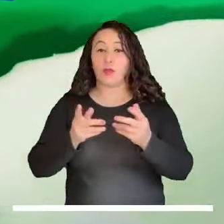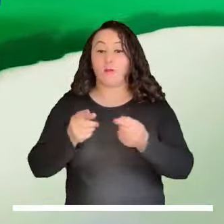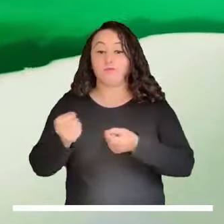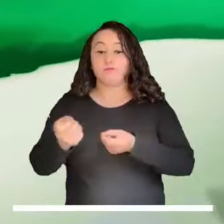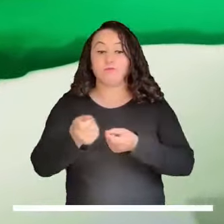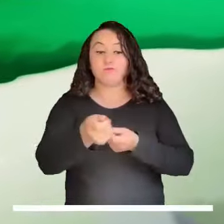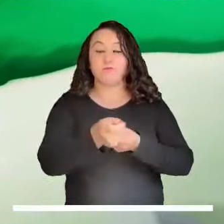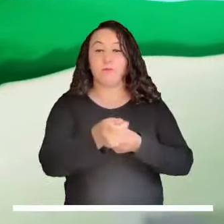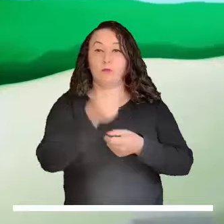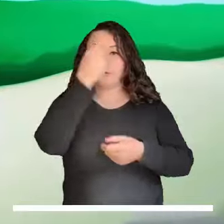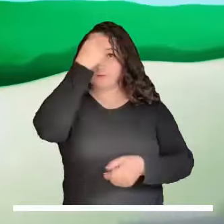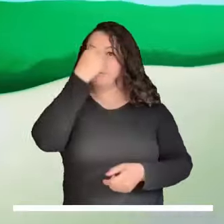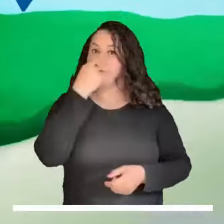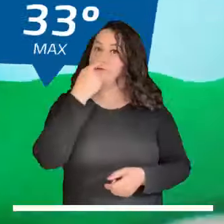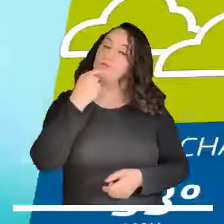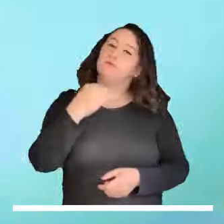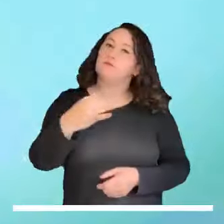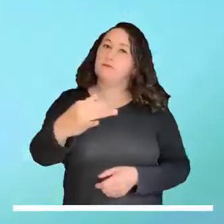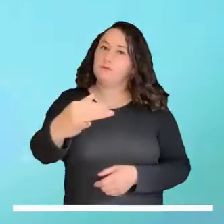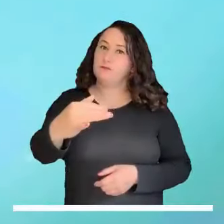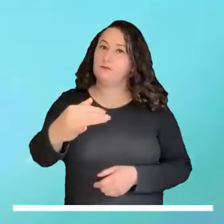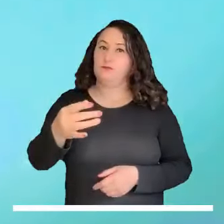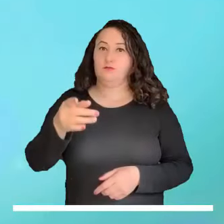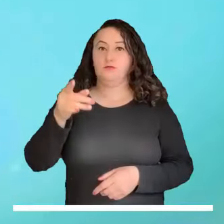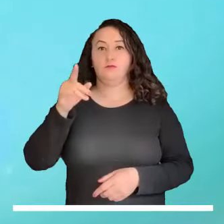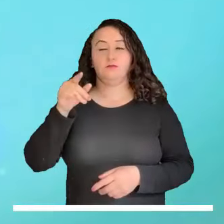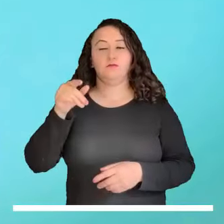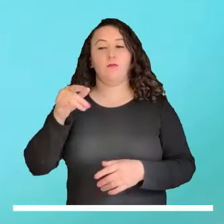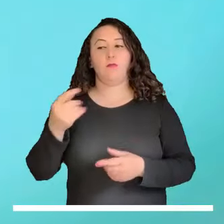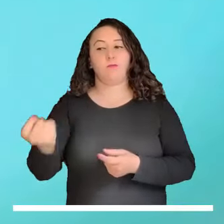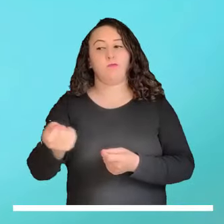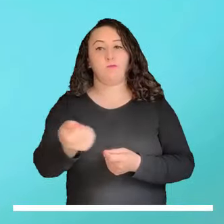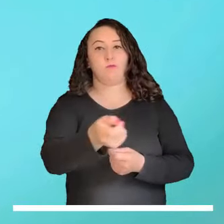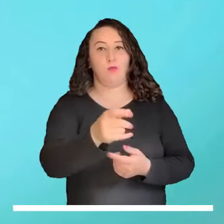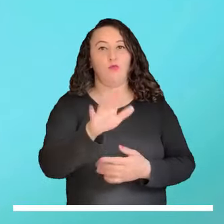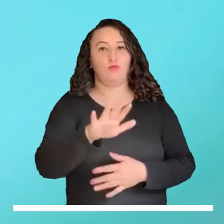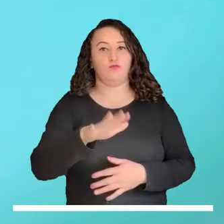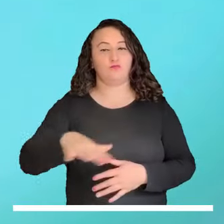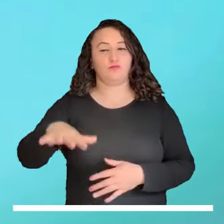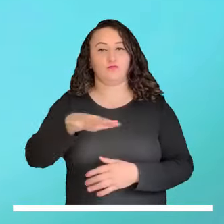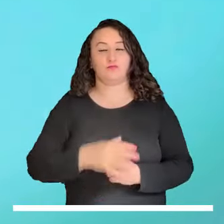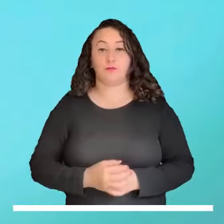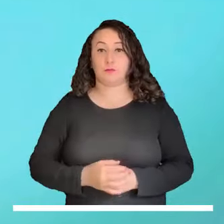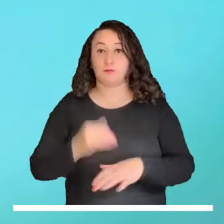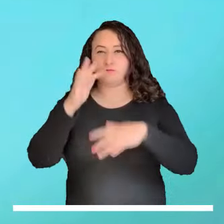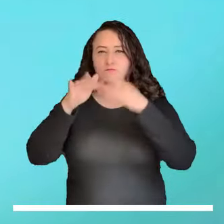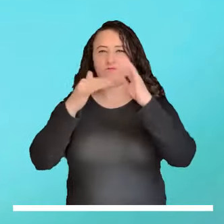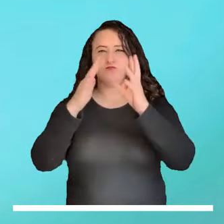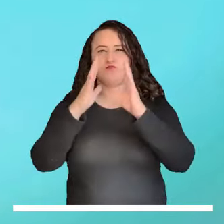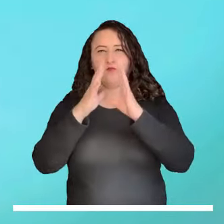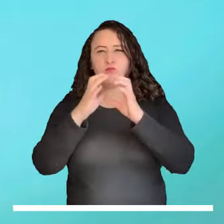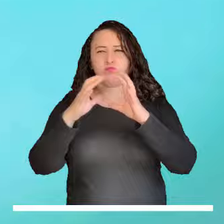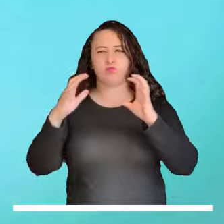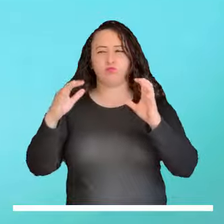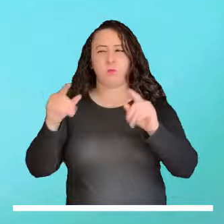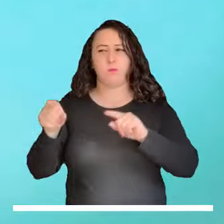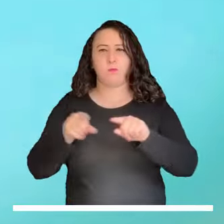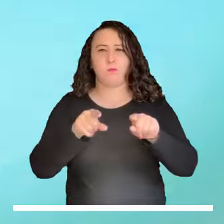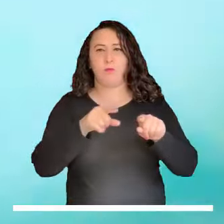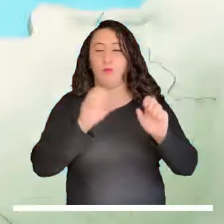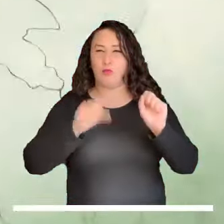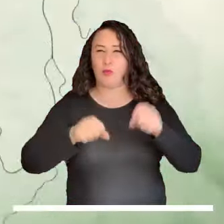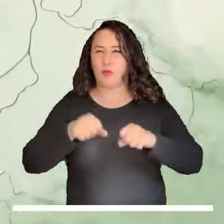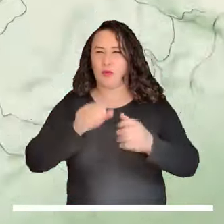de Santa Marta y sus alrededores. Se prevén cielos con nubosidad dispersa y probabilidades de